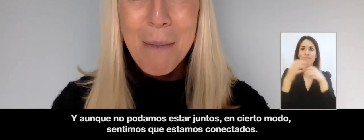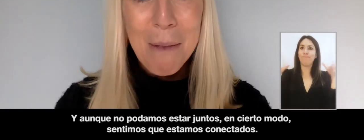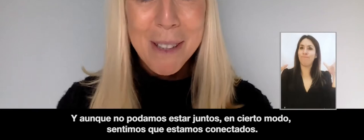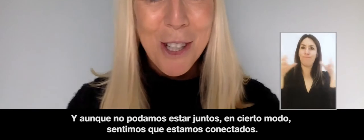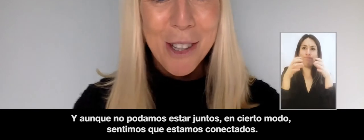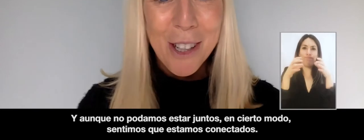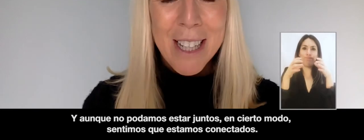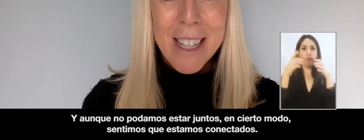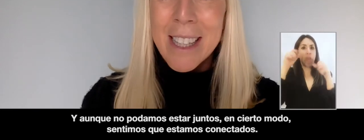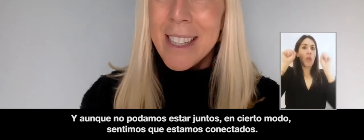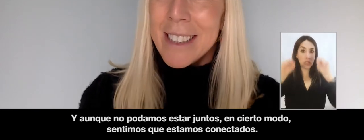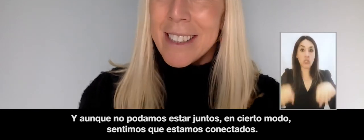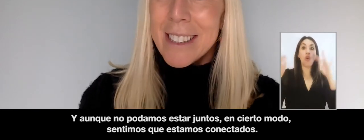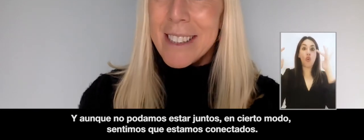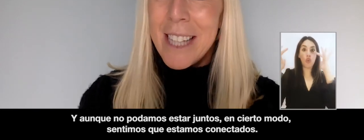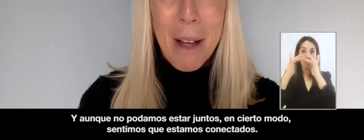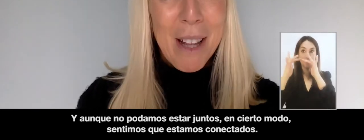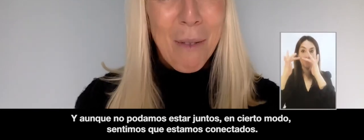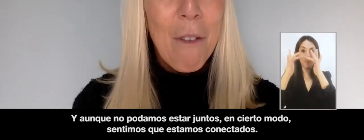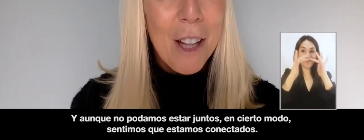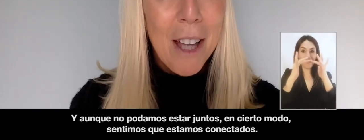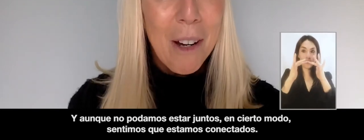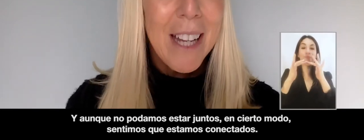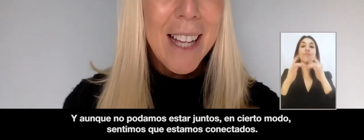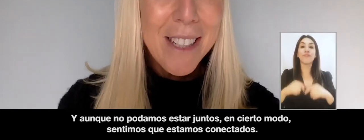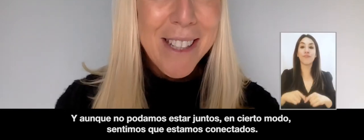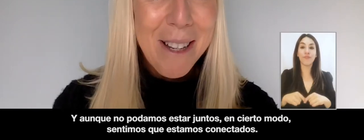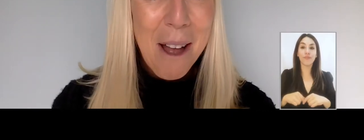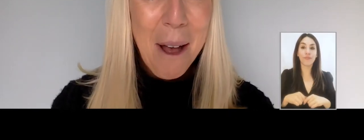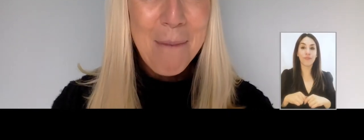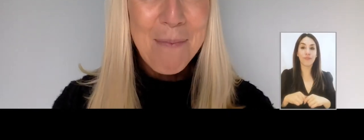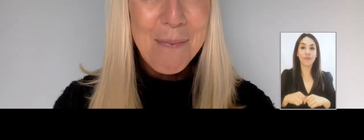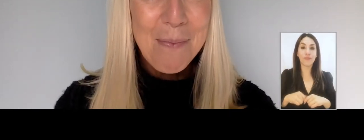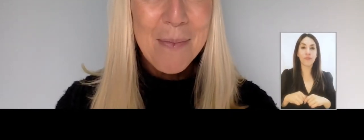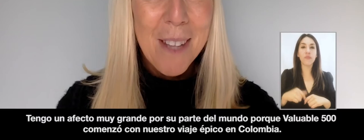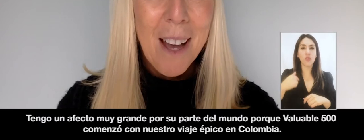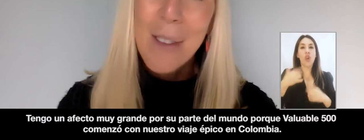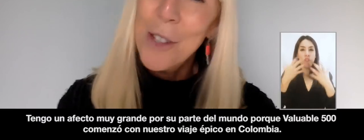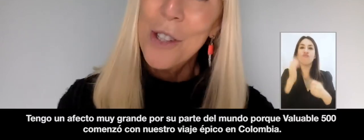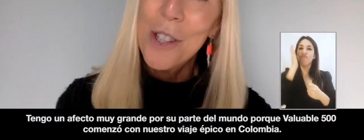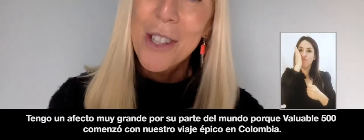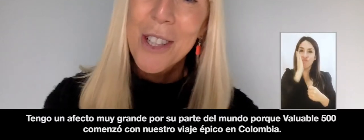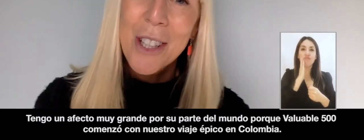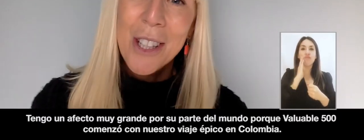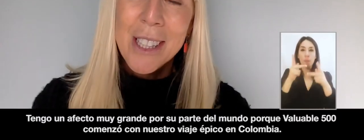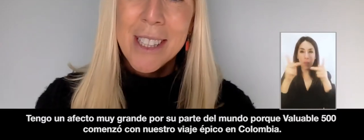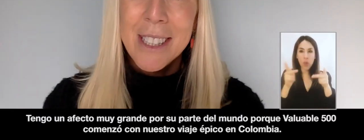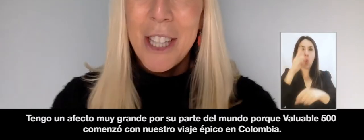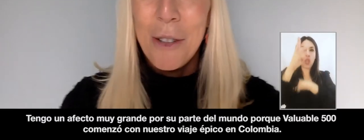be able to be with each other, in a way, we feel like we're connected. I have such